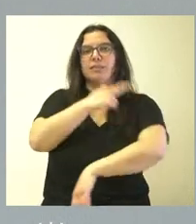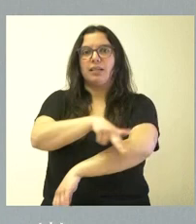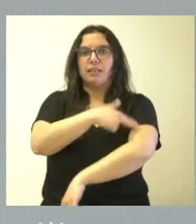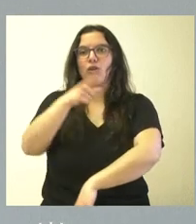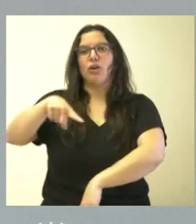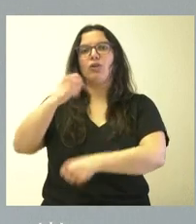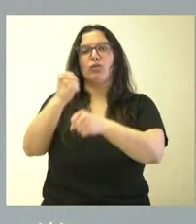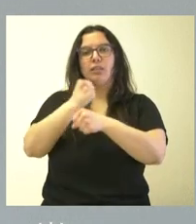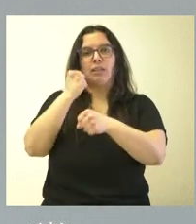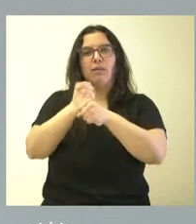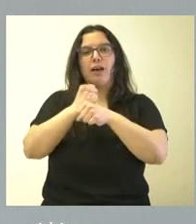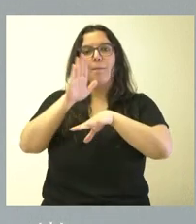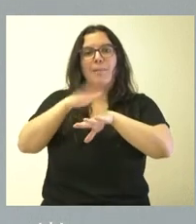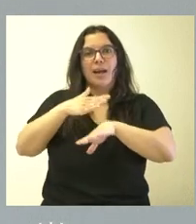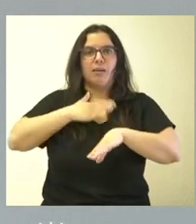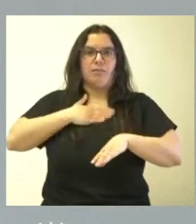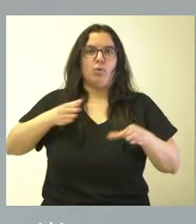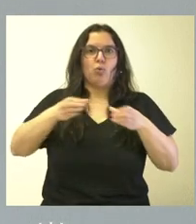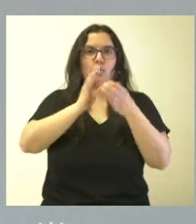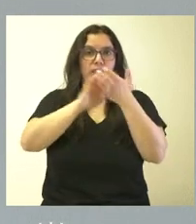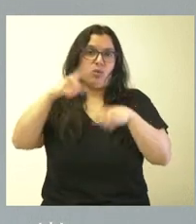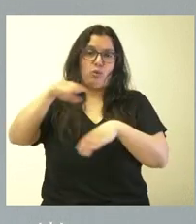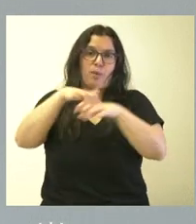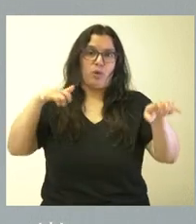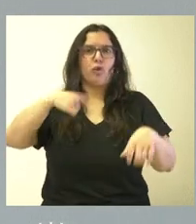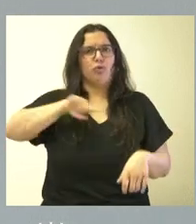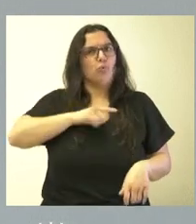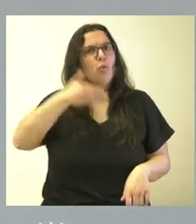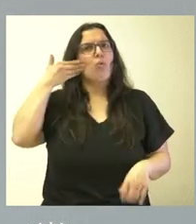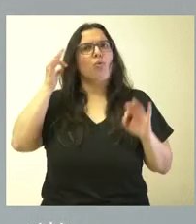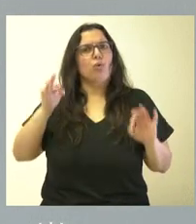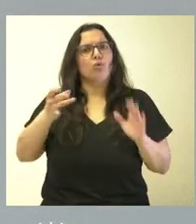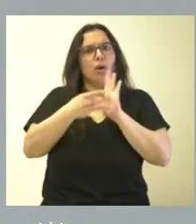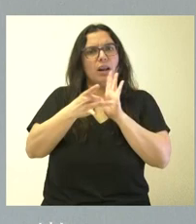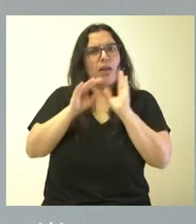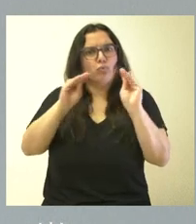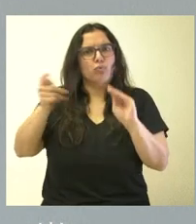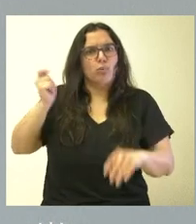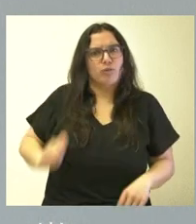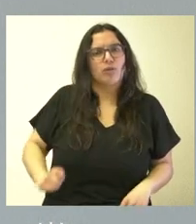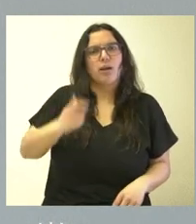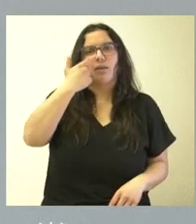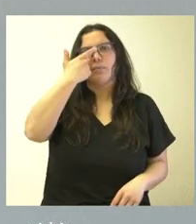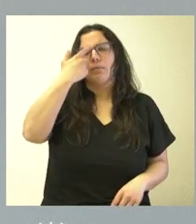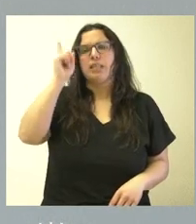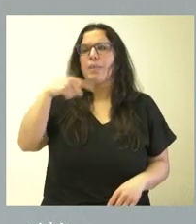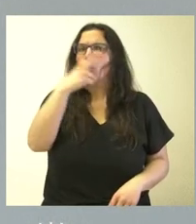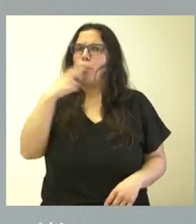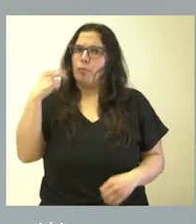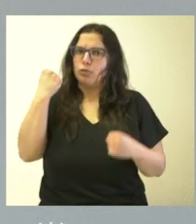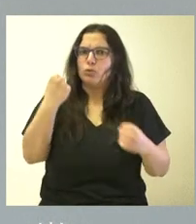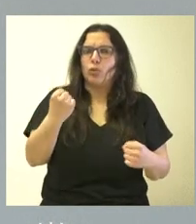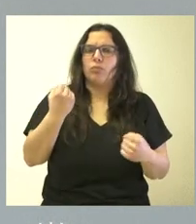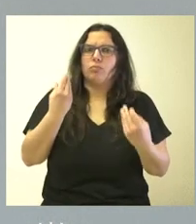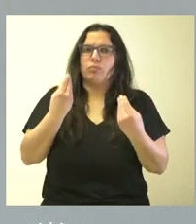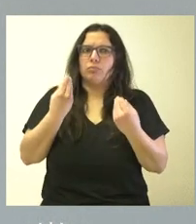prestan sus servicios para la Junta de Castilla y León, que son la mayoría. Estamos muy orgullosos de su calidad profesional, de su compromiso con